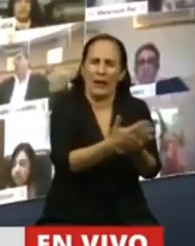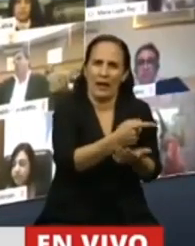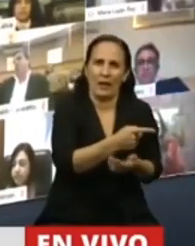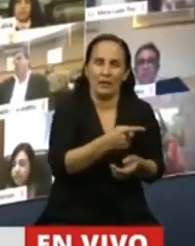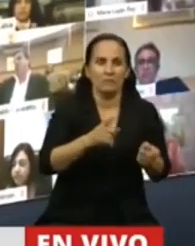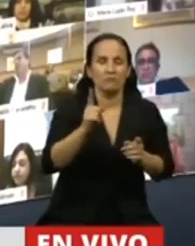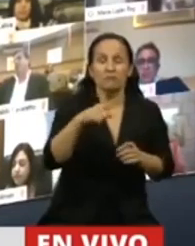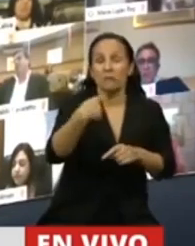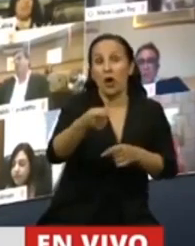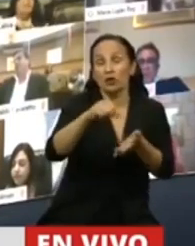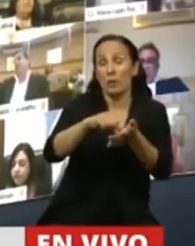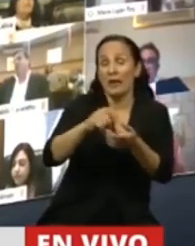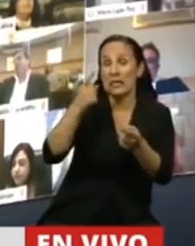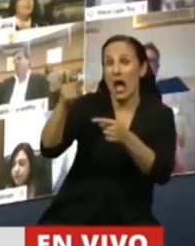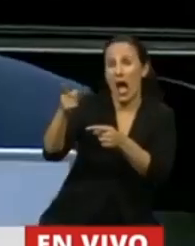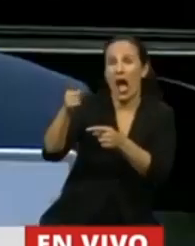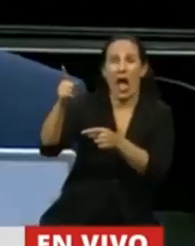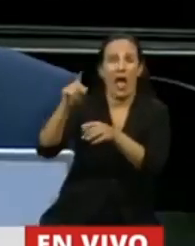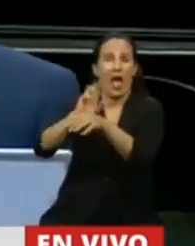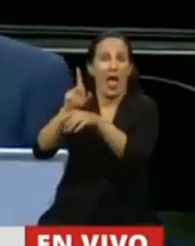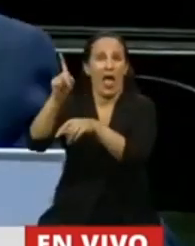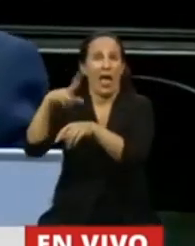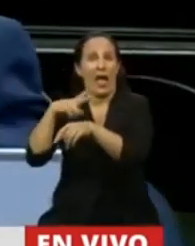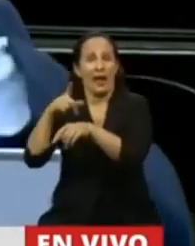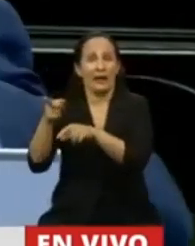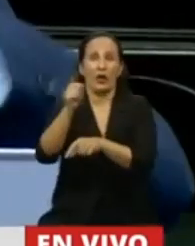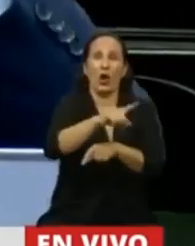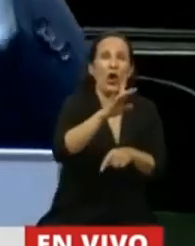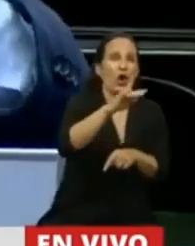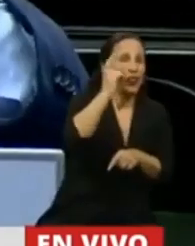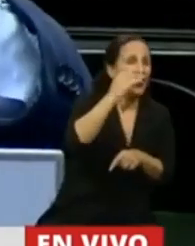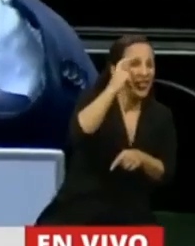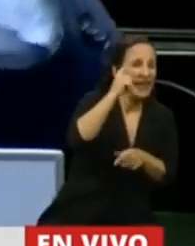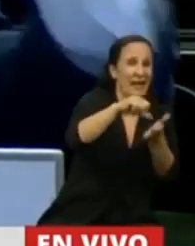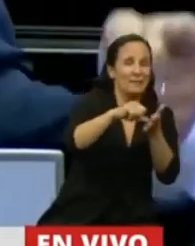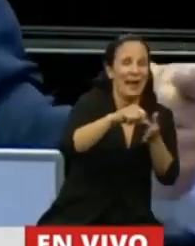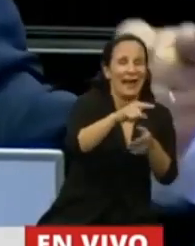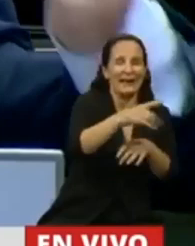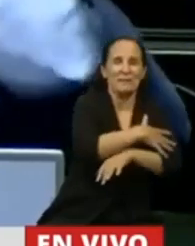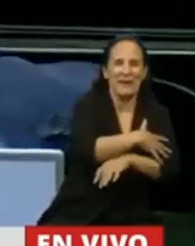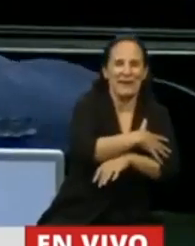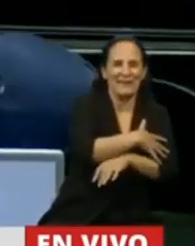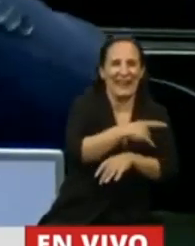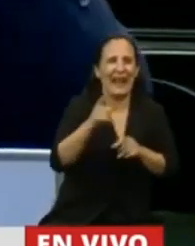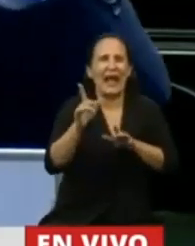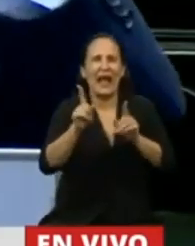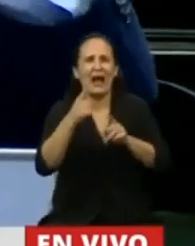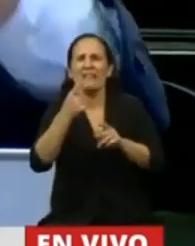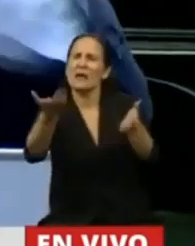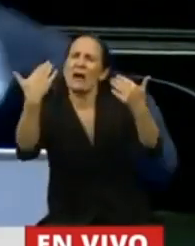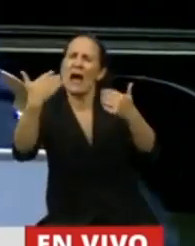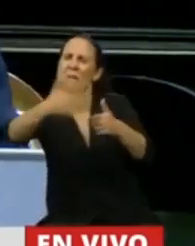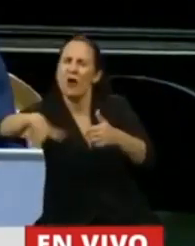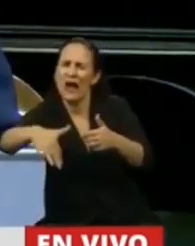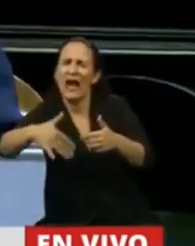y el dengue de los pobres. Y otros convocaban a comer en la calle, por derecha, por izquierda, a salir, a hacer